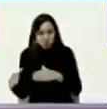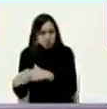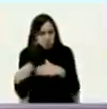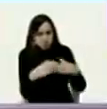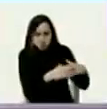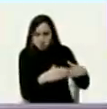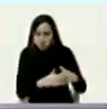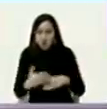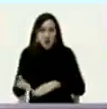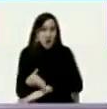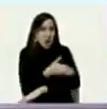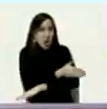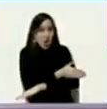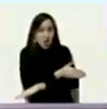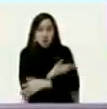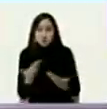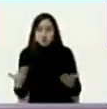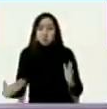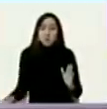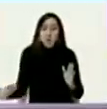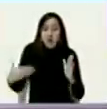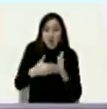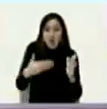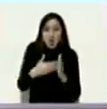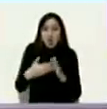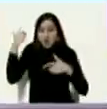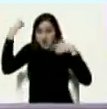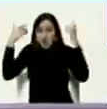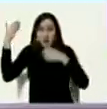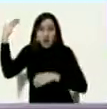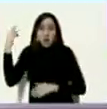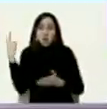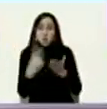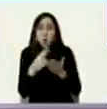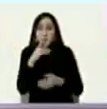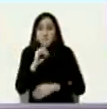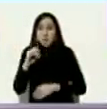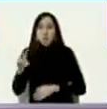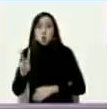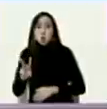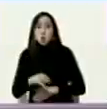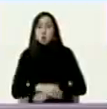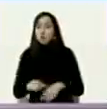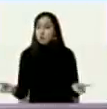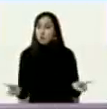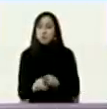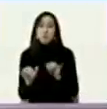en el golpe de estado contra el comandante Chávez el 11 de abril del año 2002 igualito